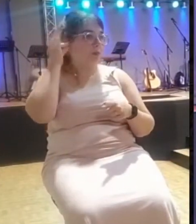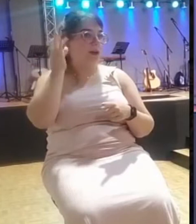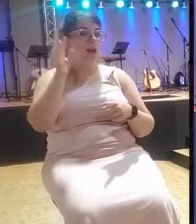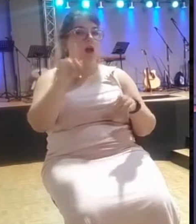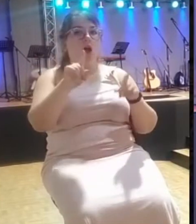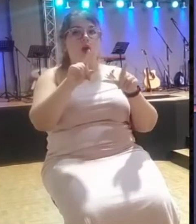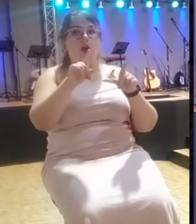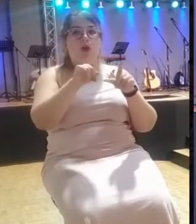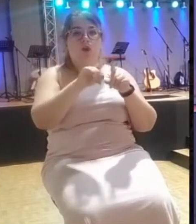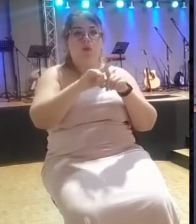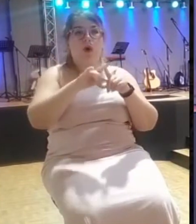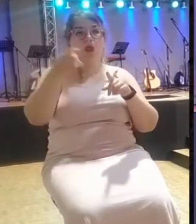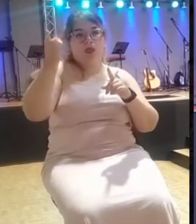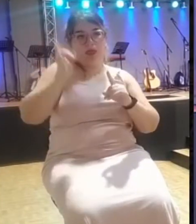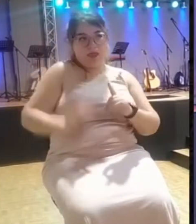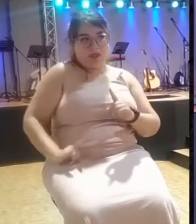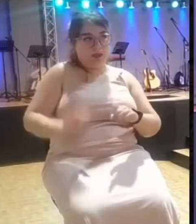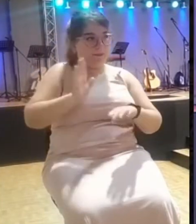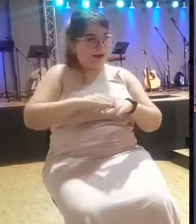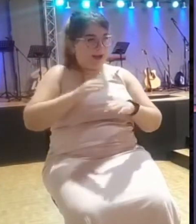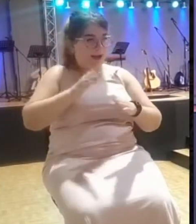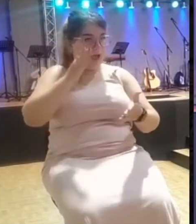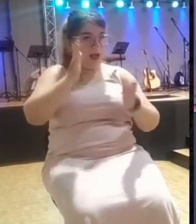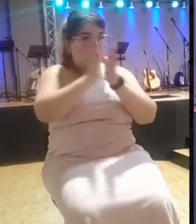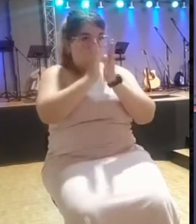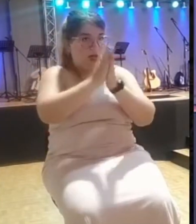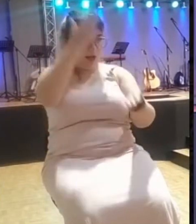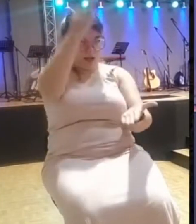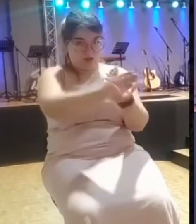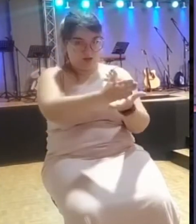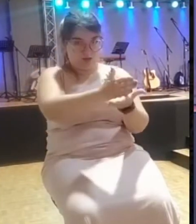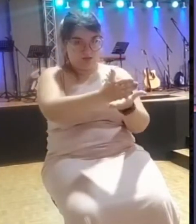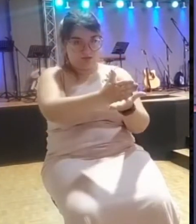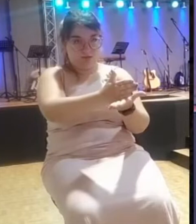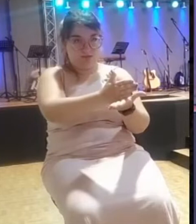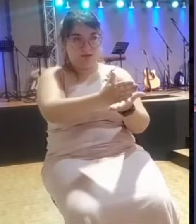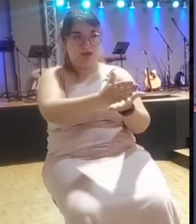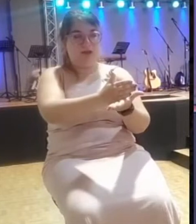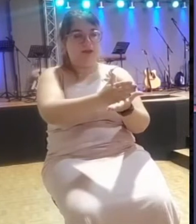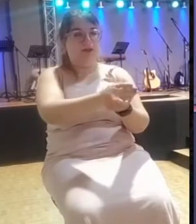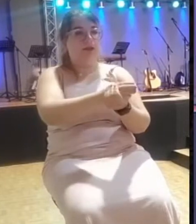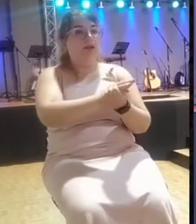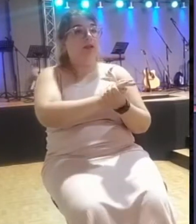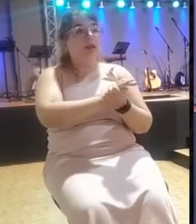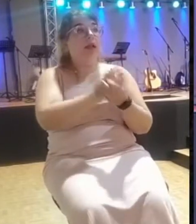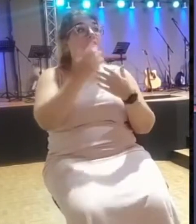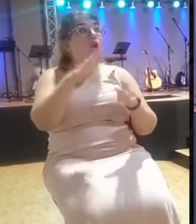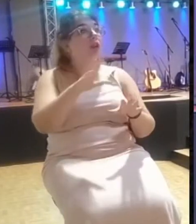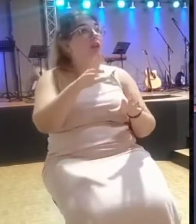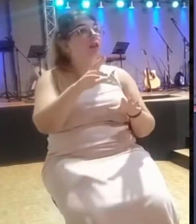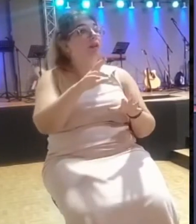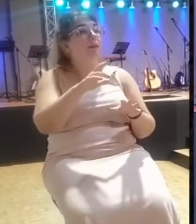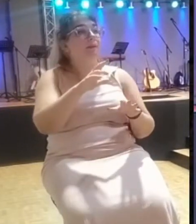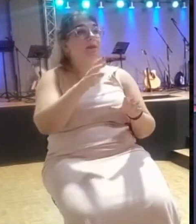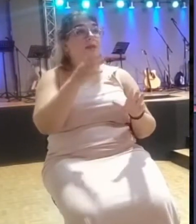para tratar de evitar su oración y con otras cuestiones distintas. Entonces, no se enfrentó, algunos dicen,